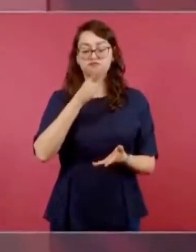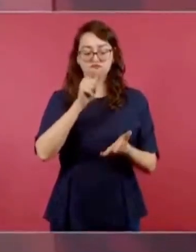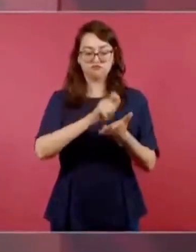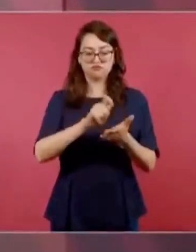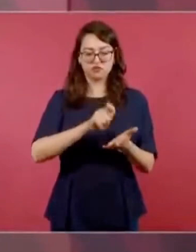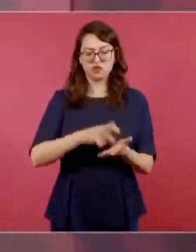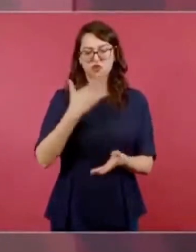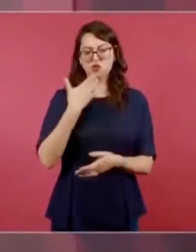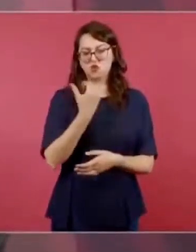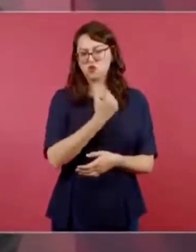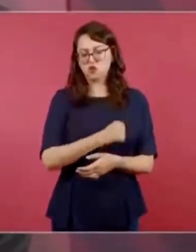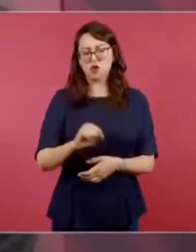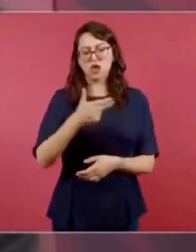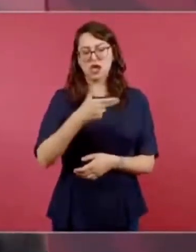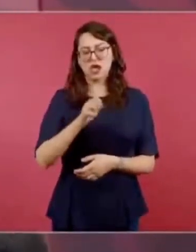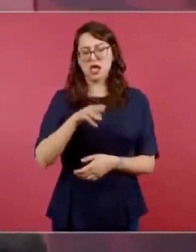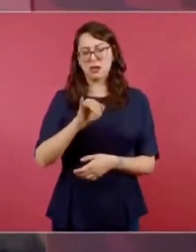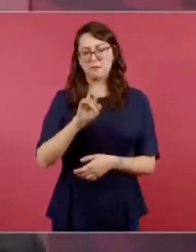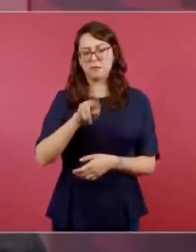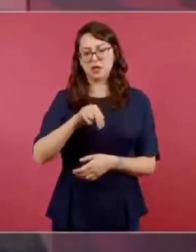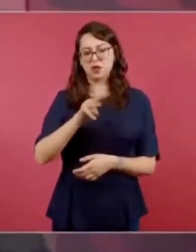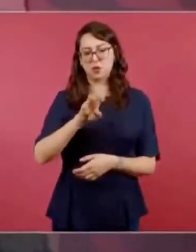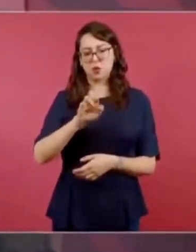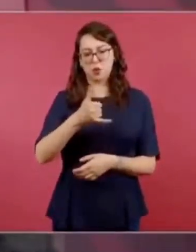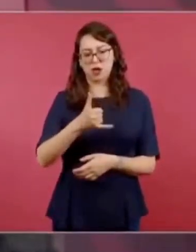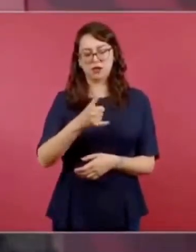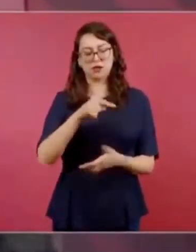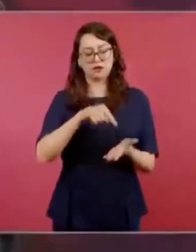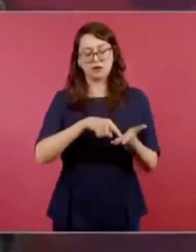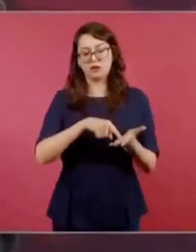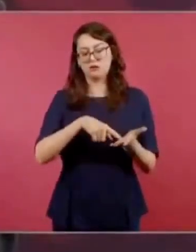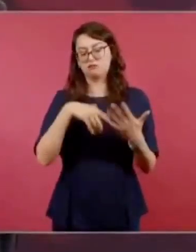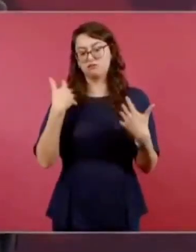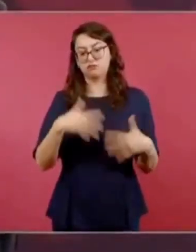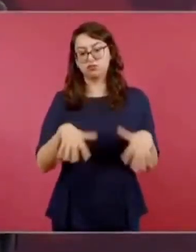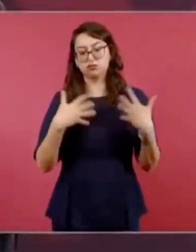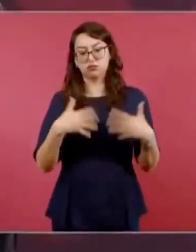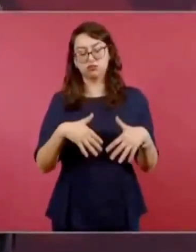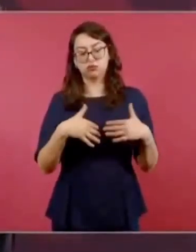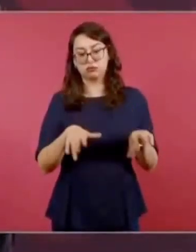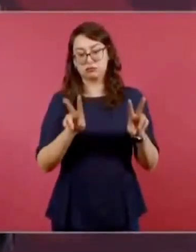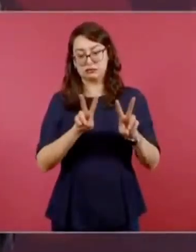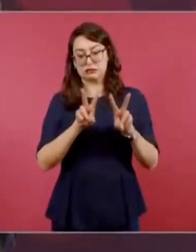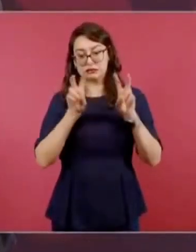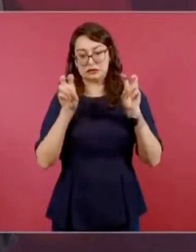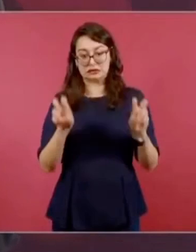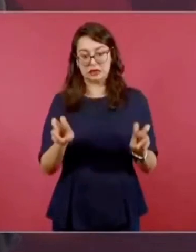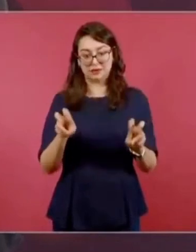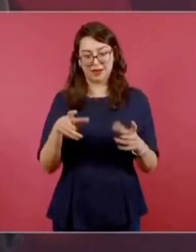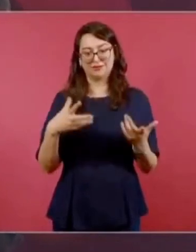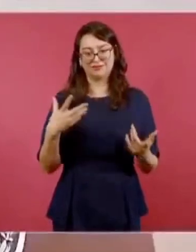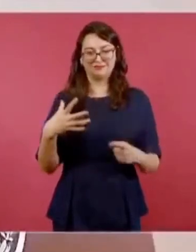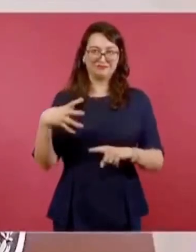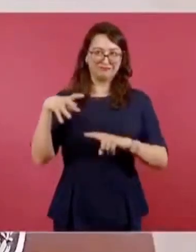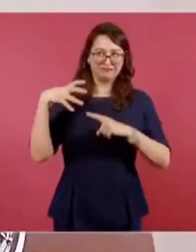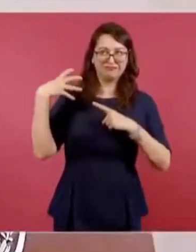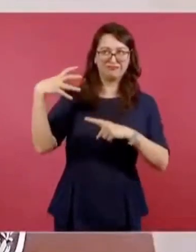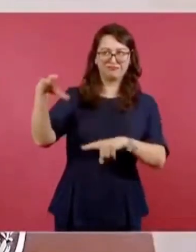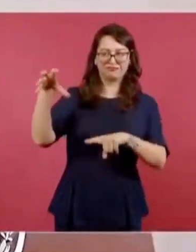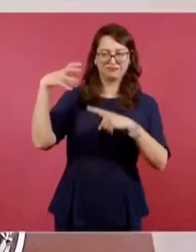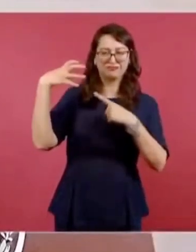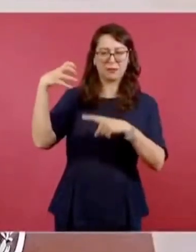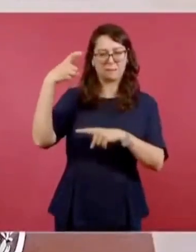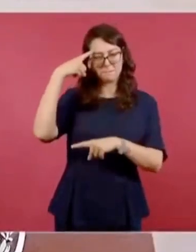en su novela Por quién doblan las campanas, también la